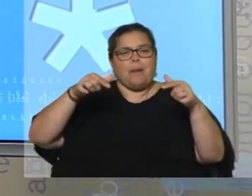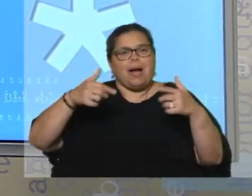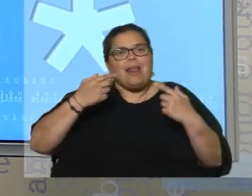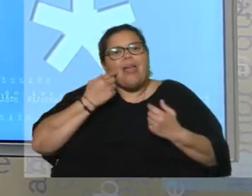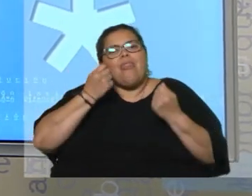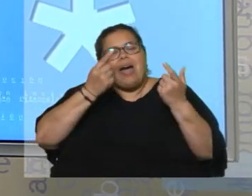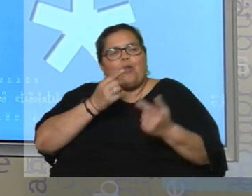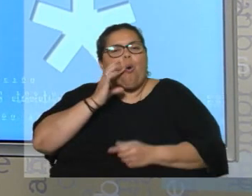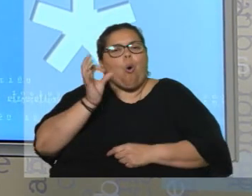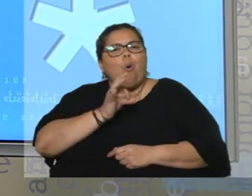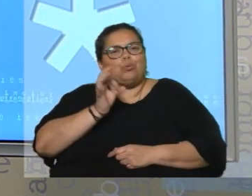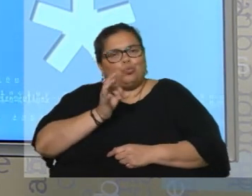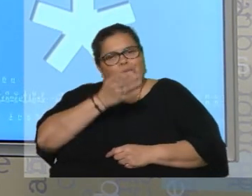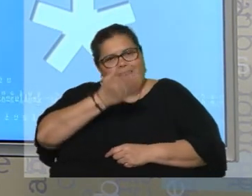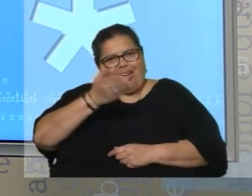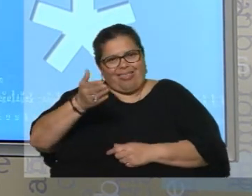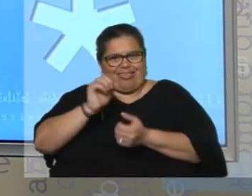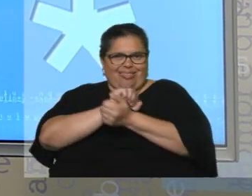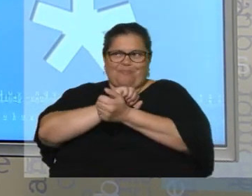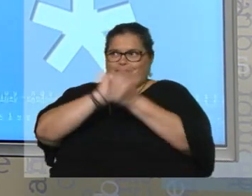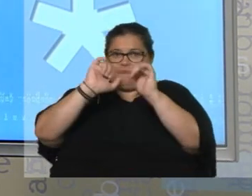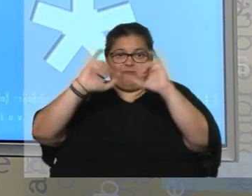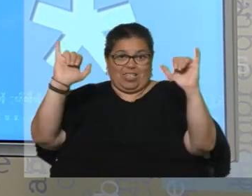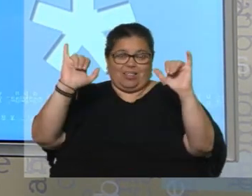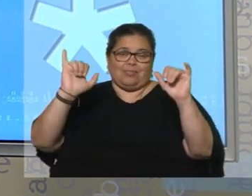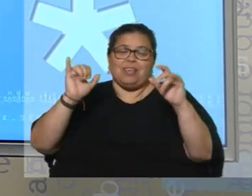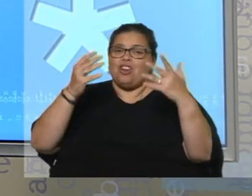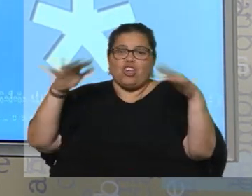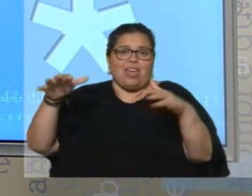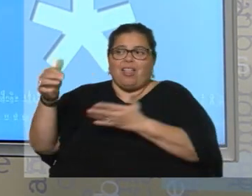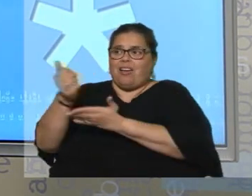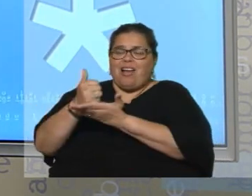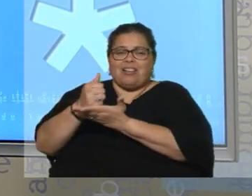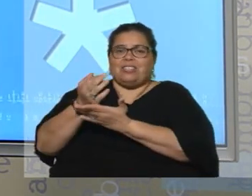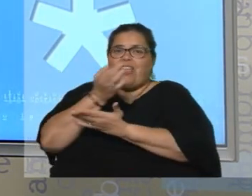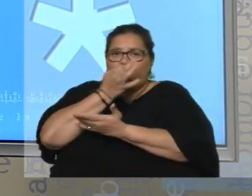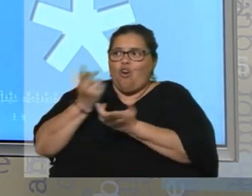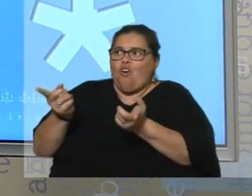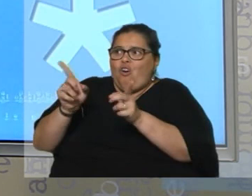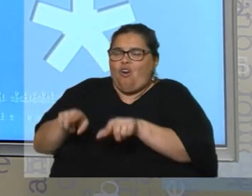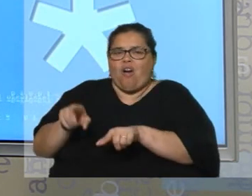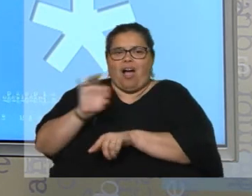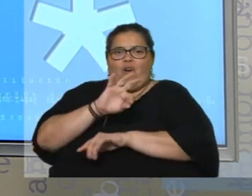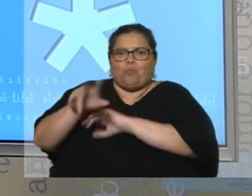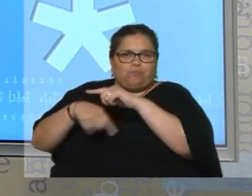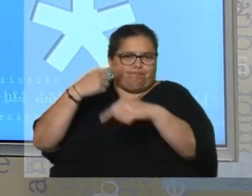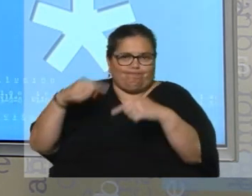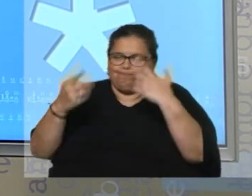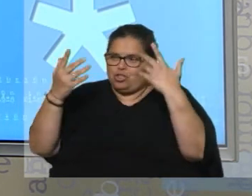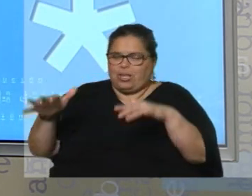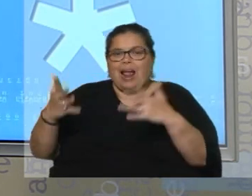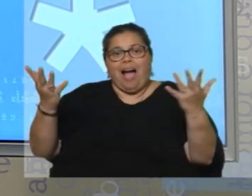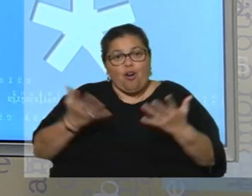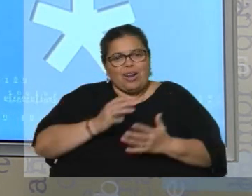oportunidad diferente a aquellos liberados que quieren rehacer su vida, alejarse de la calle, alejarse de la droga. Y en esta oportunidad les quiero contar la historia